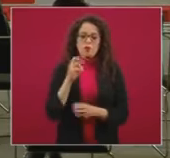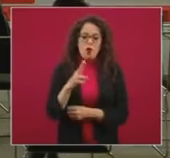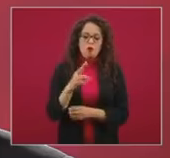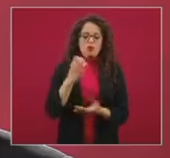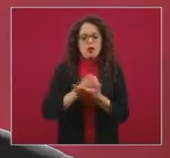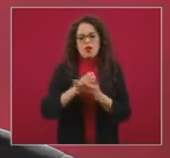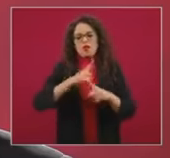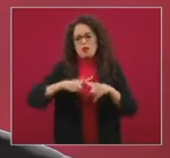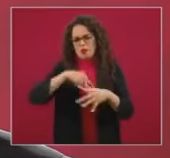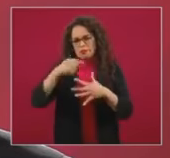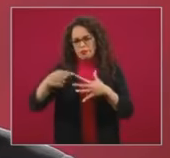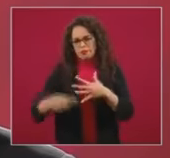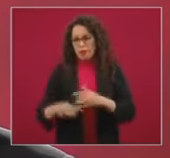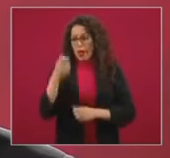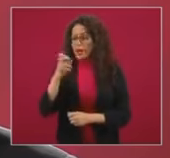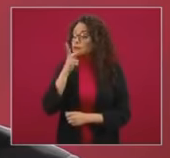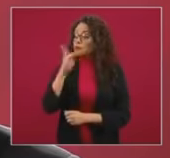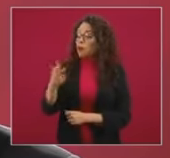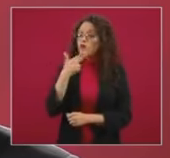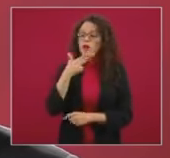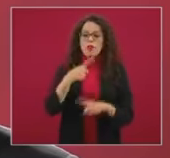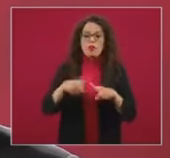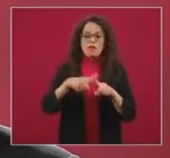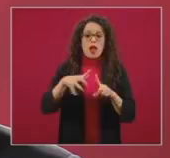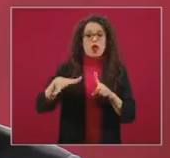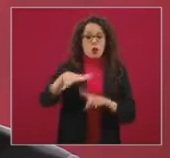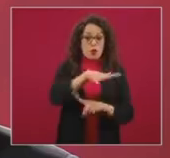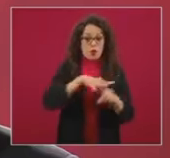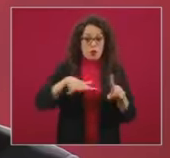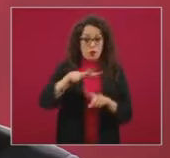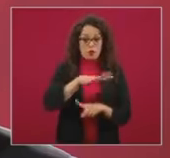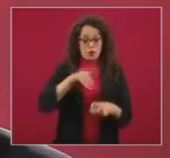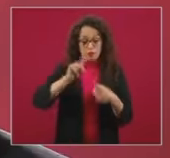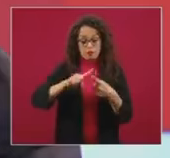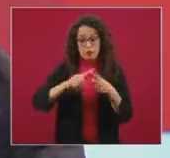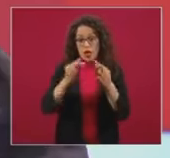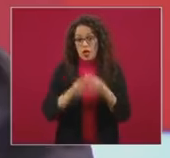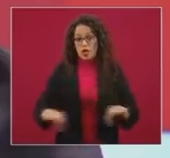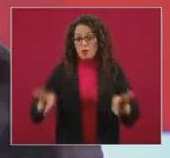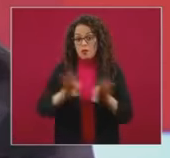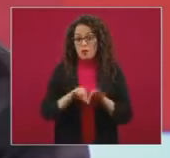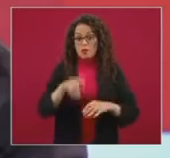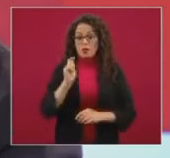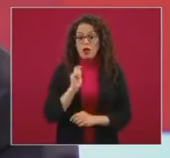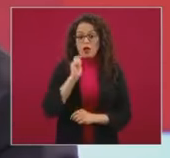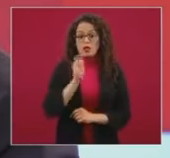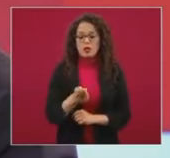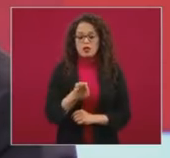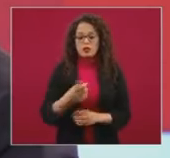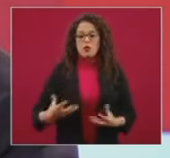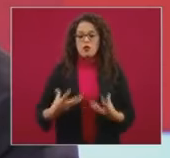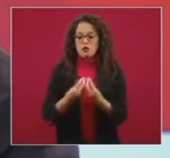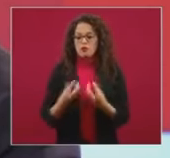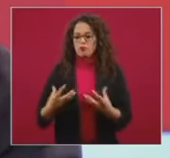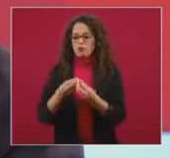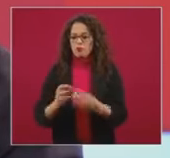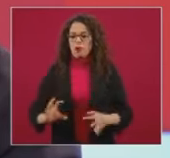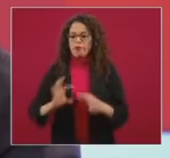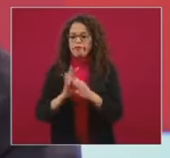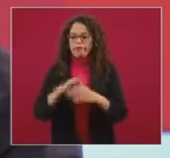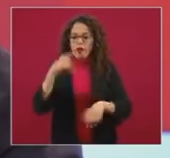término ha sido utilizado en varios contextos. Uno importante tiene que ver con la confluencia de el conjunto de enfermedades